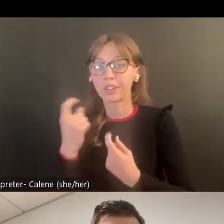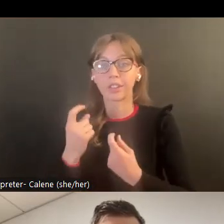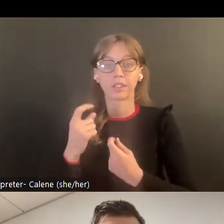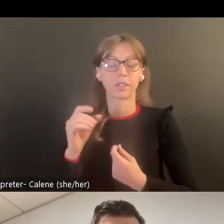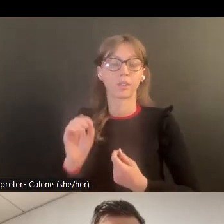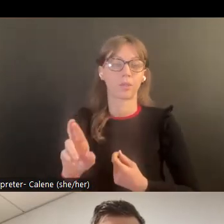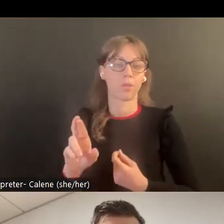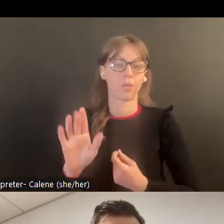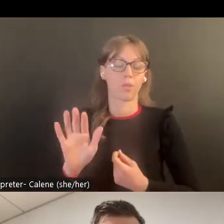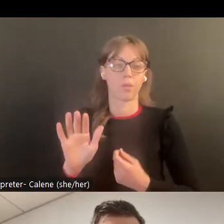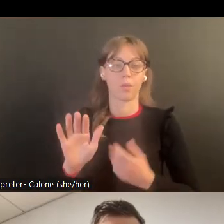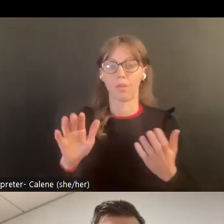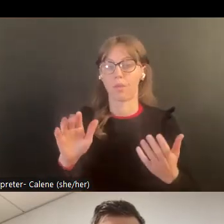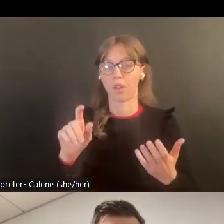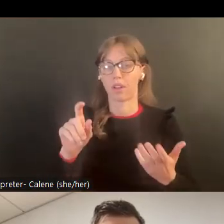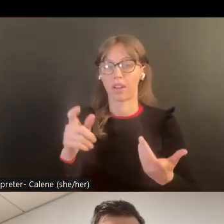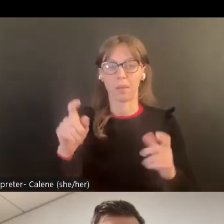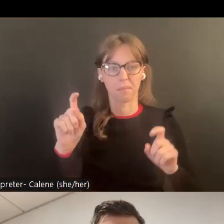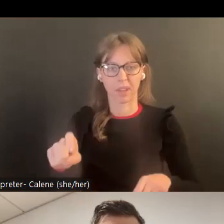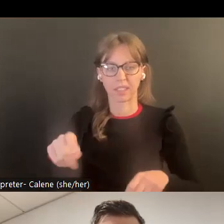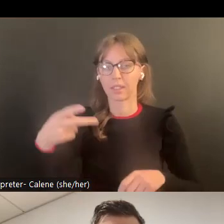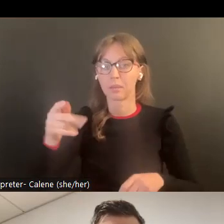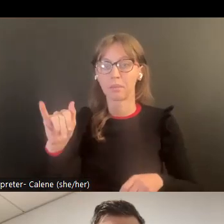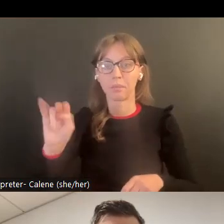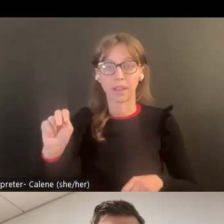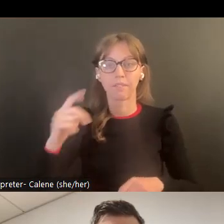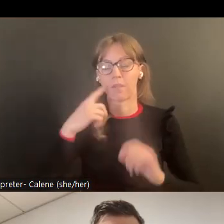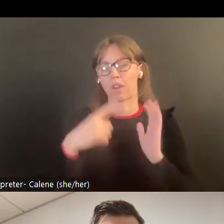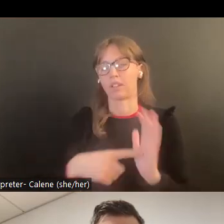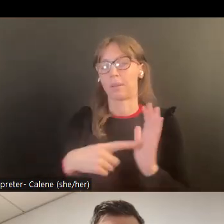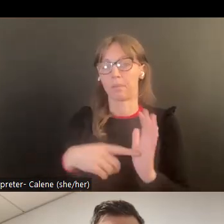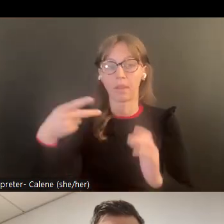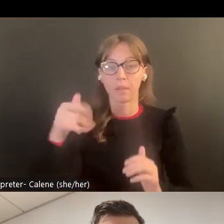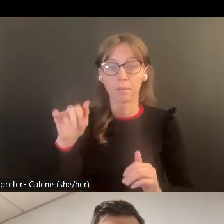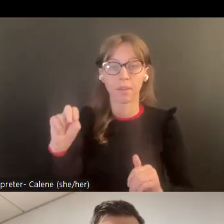escoger el globo para escoger español.